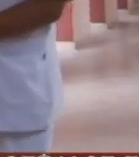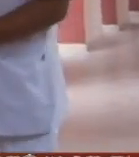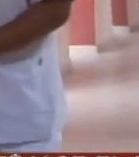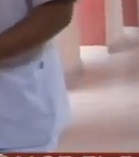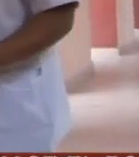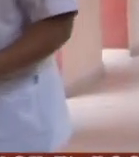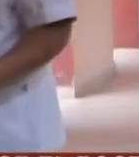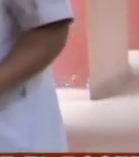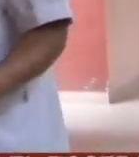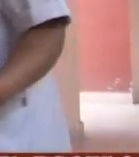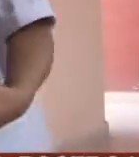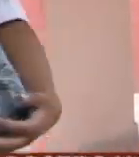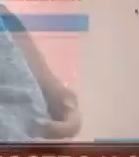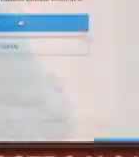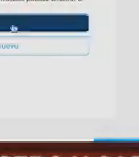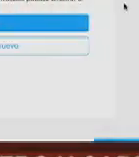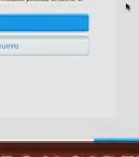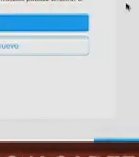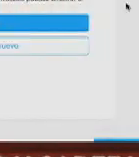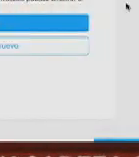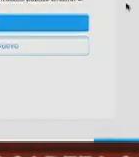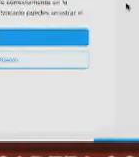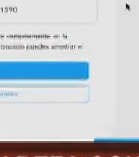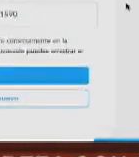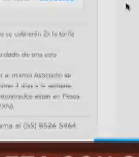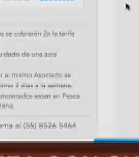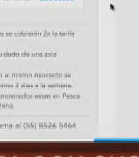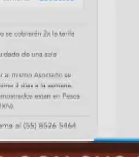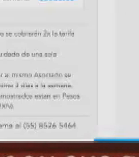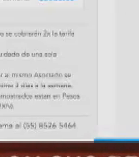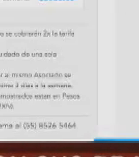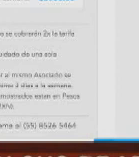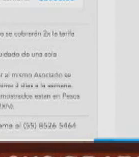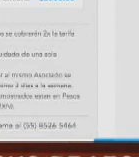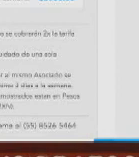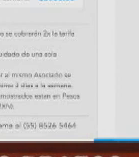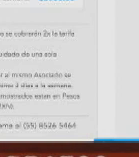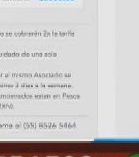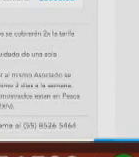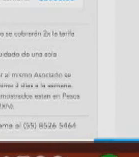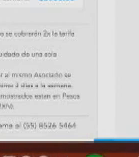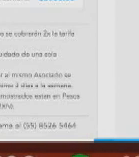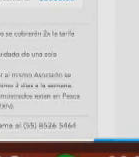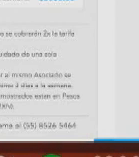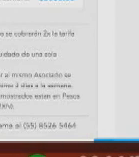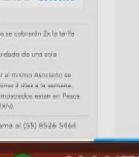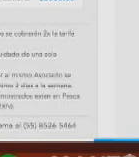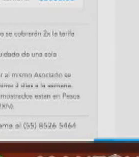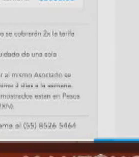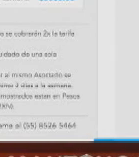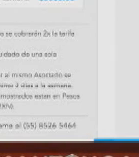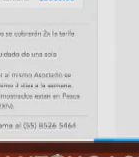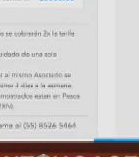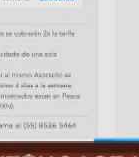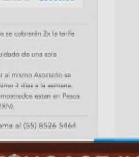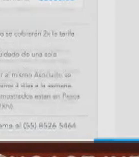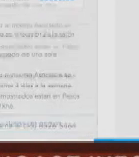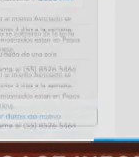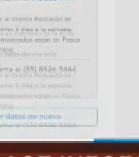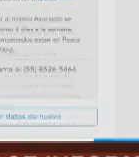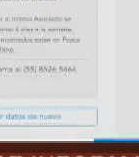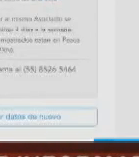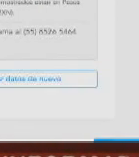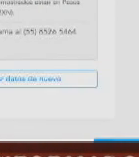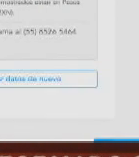agencias que ofrecen servicios de cuidadores este emprendimiento se distingue por el uso de tecnología sus costos oscilan entre 350 y